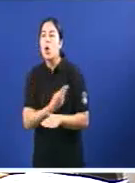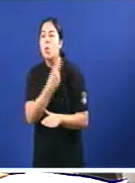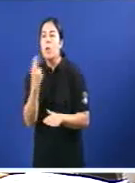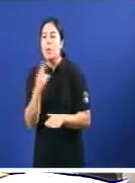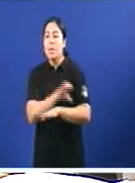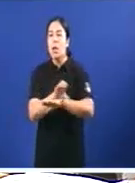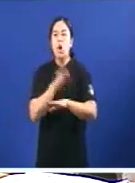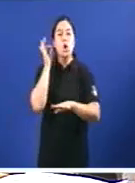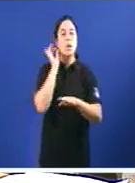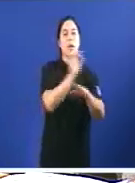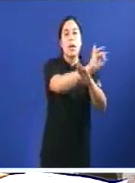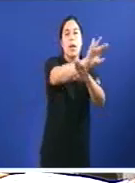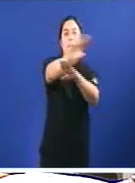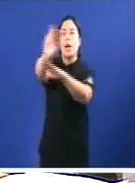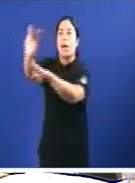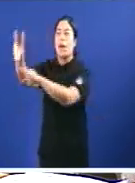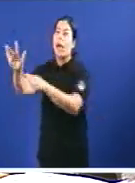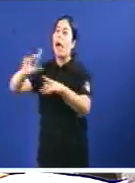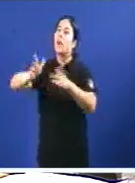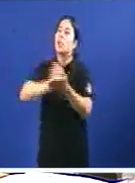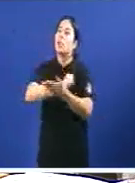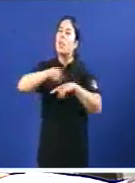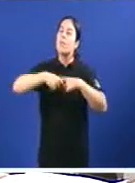conselleira As familias afectadas no noso país